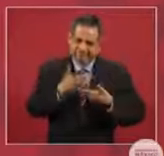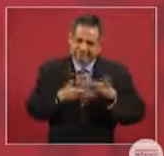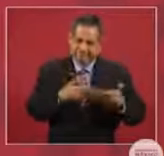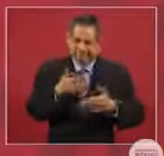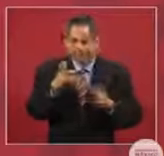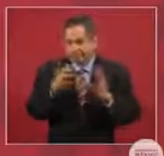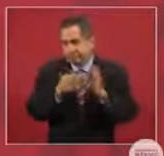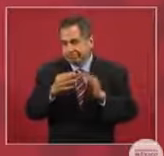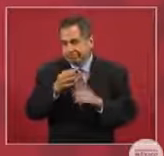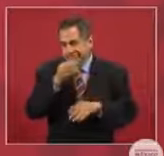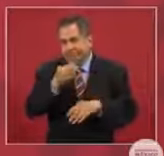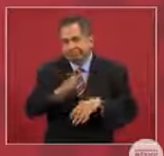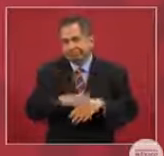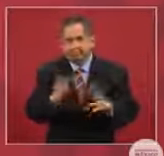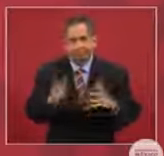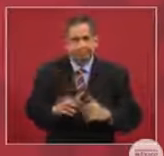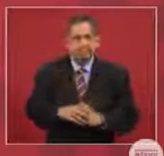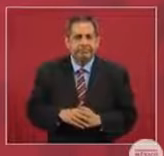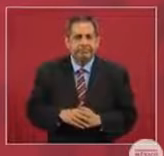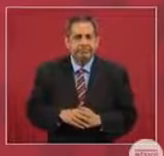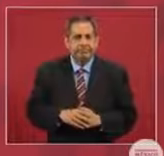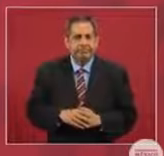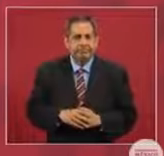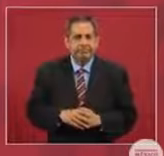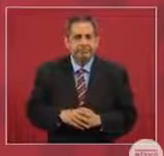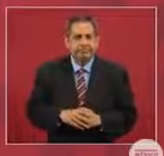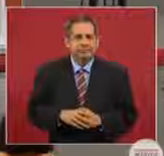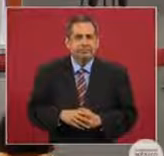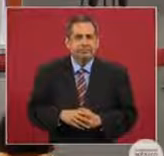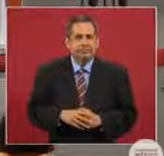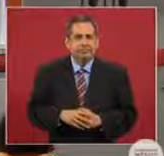es nada más para…